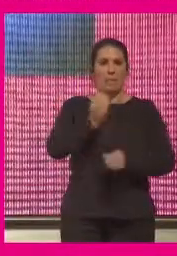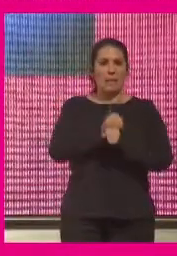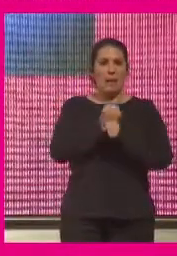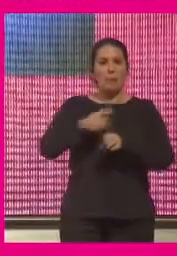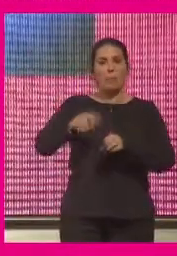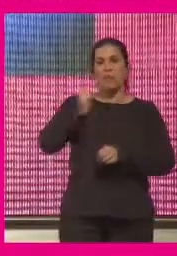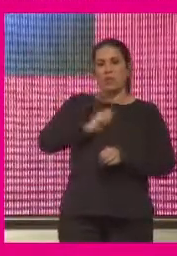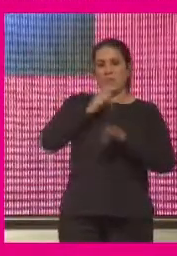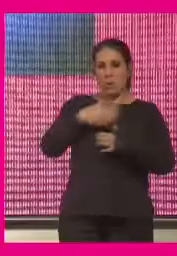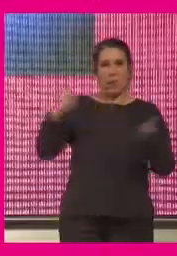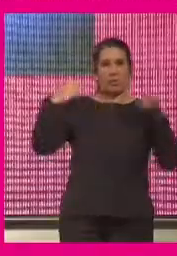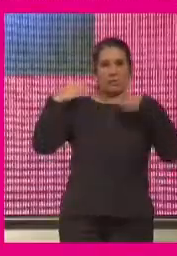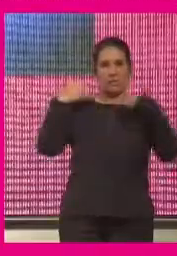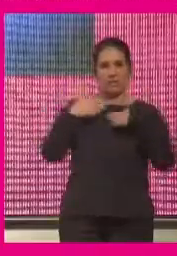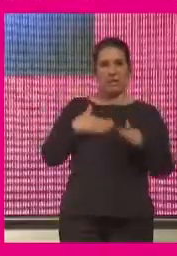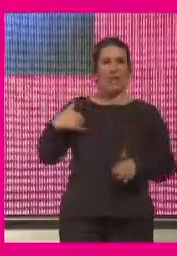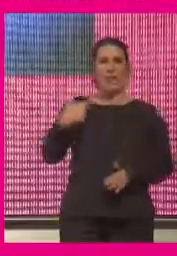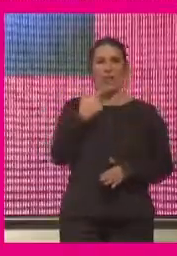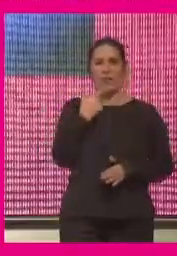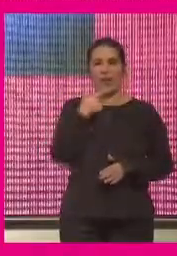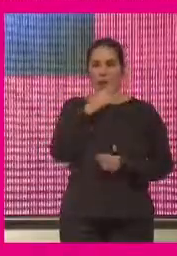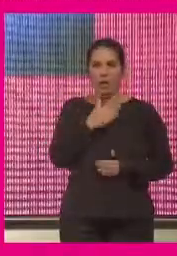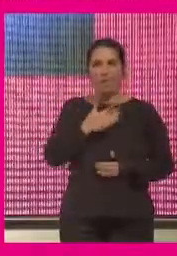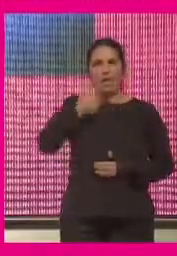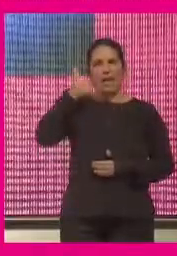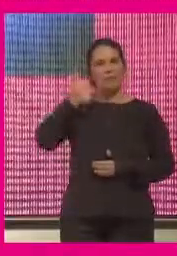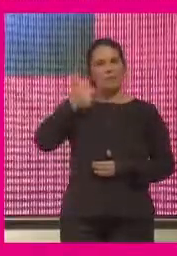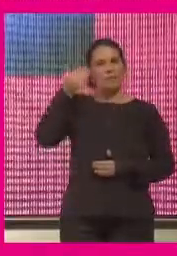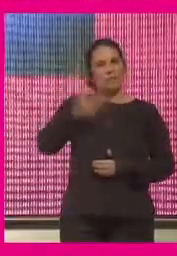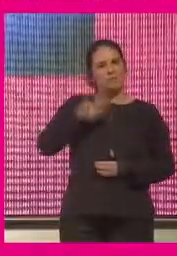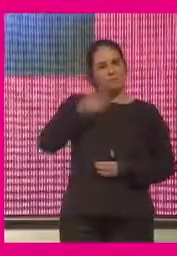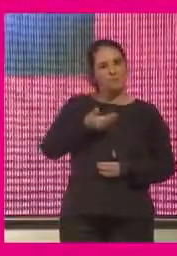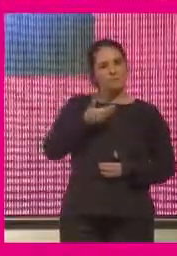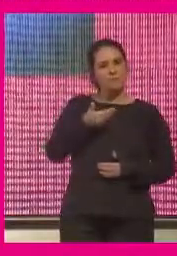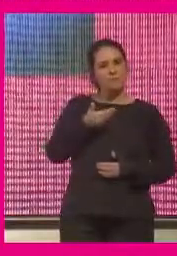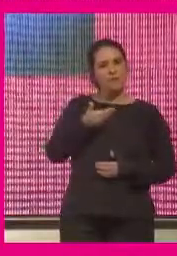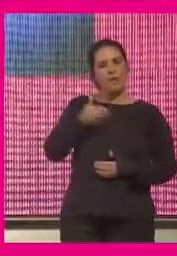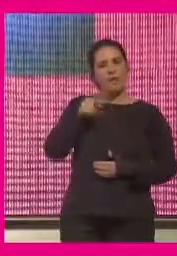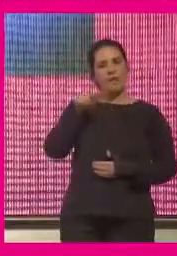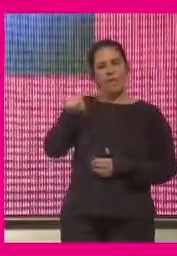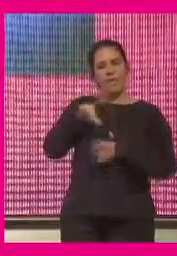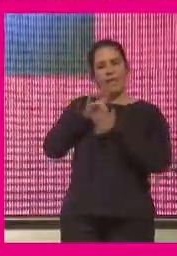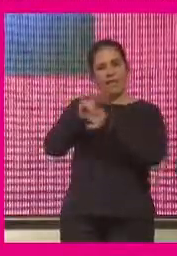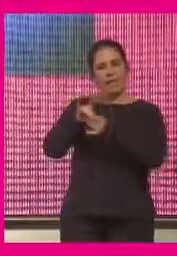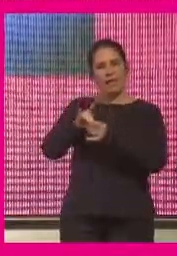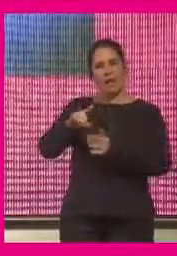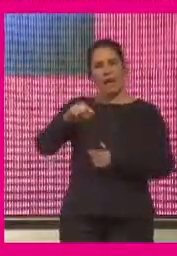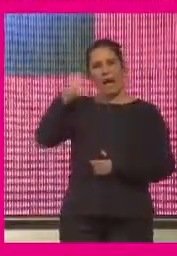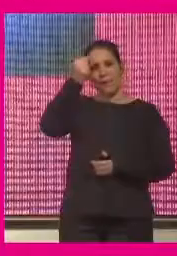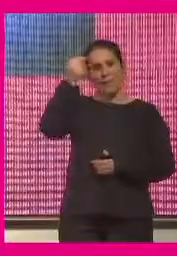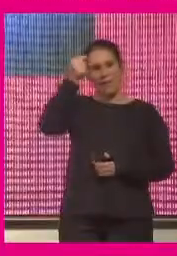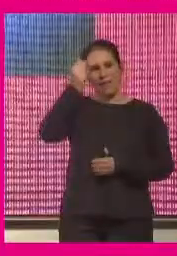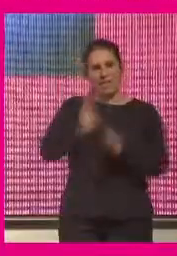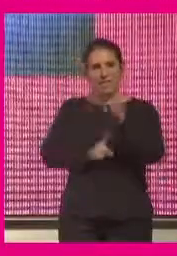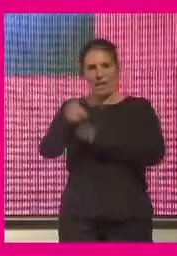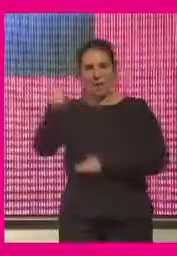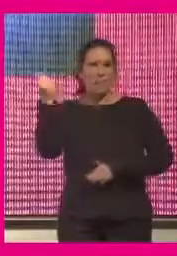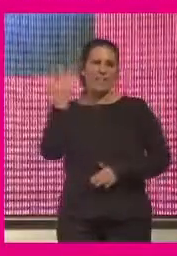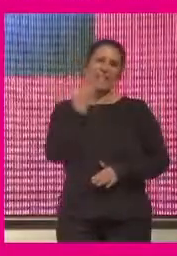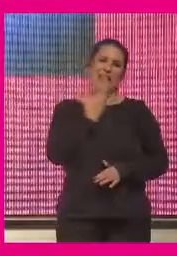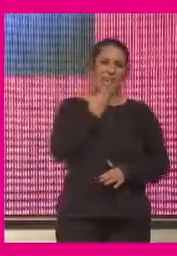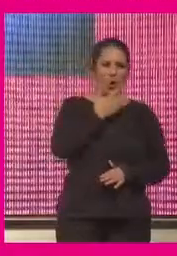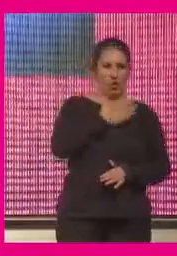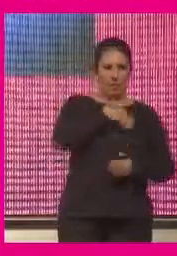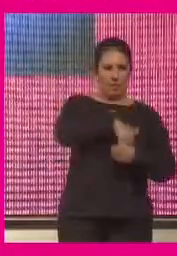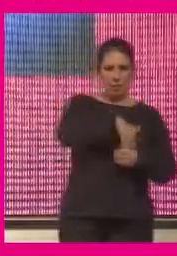por lo tanto hay un peso ya cada vez mayor de lo que son habilidades ante lo que eran conocimientos clásicos y las